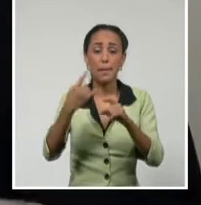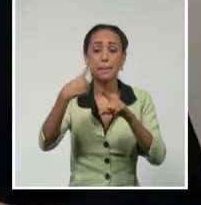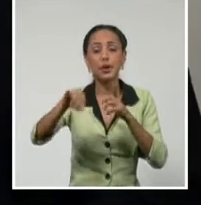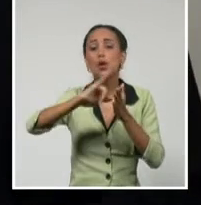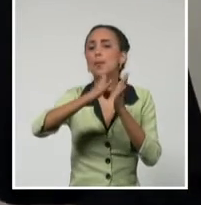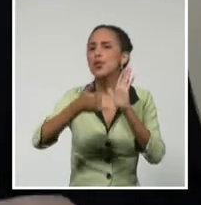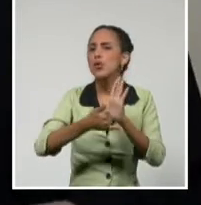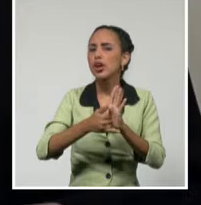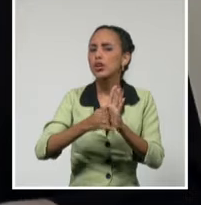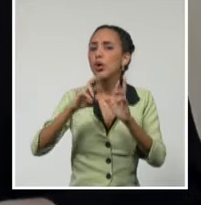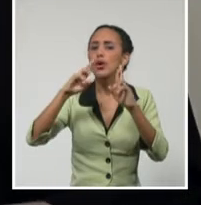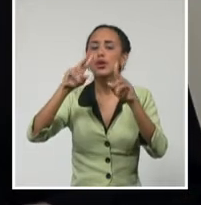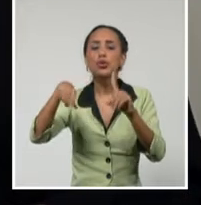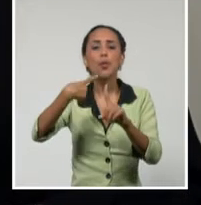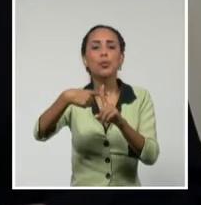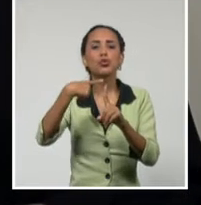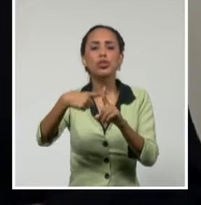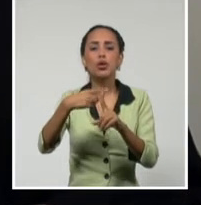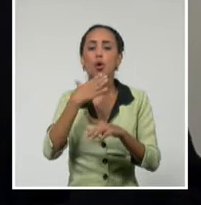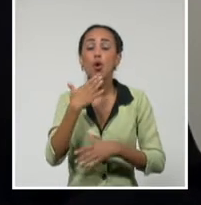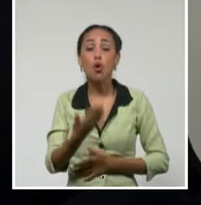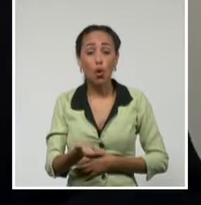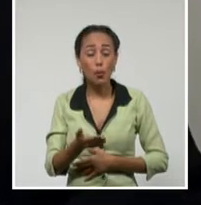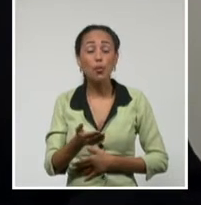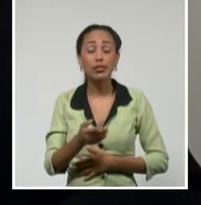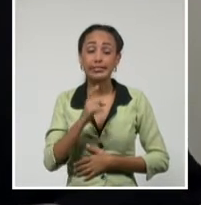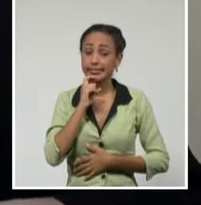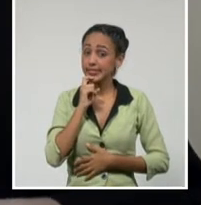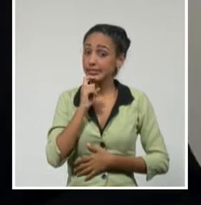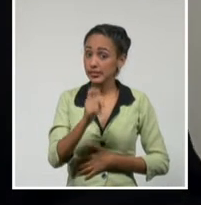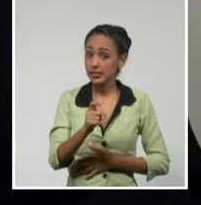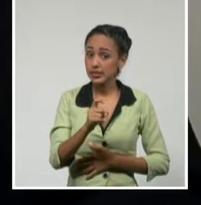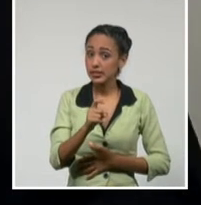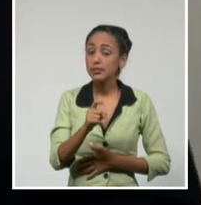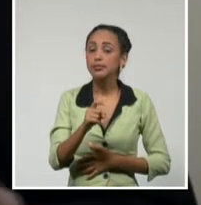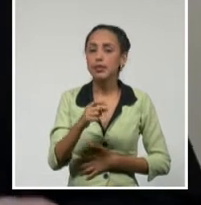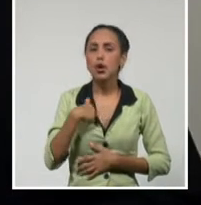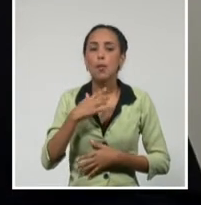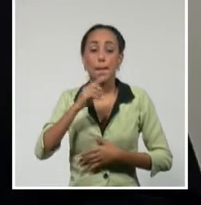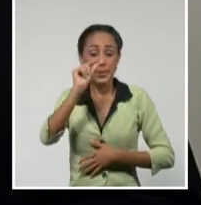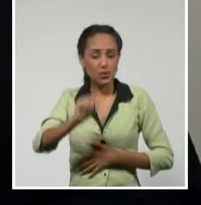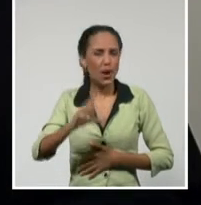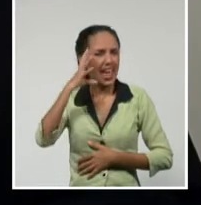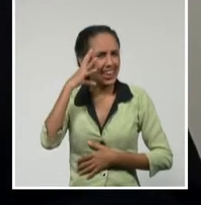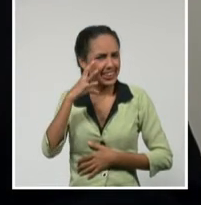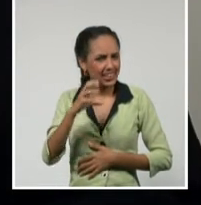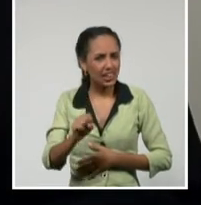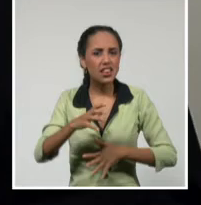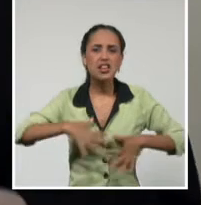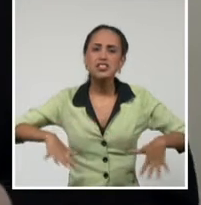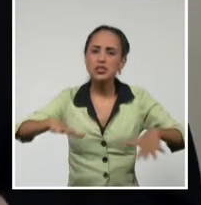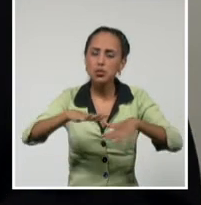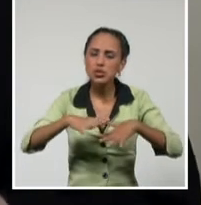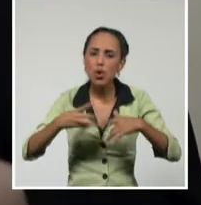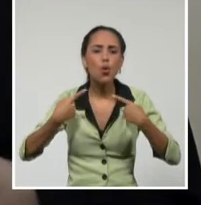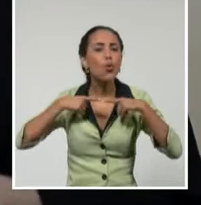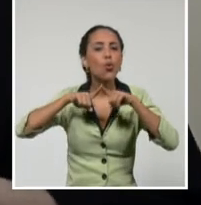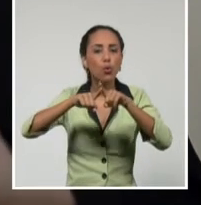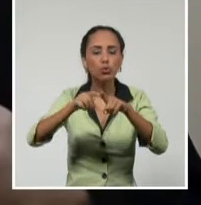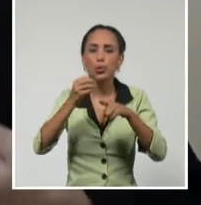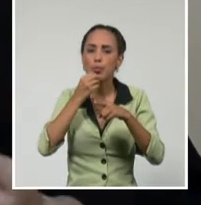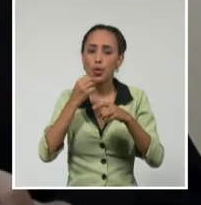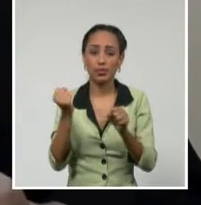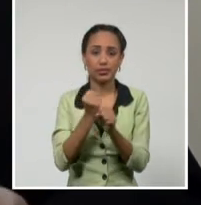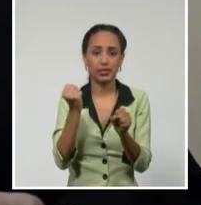positivos es un desafío constante. Solo los cambios de mentalidad y las voluntades colectivas permitirán